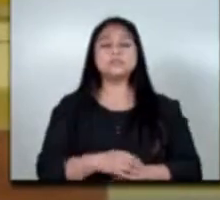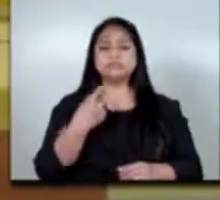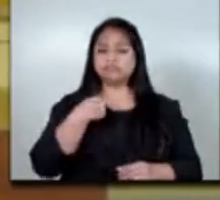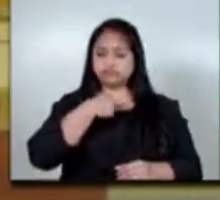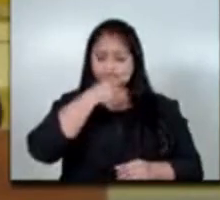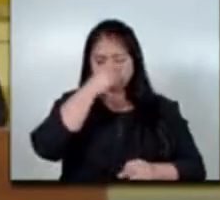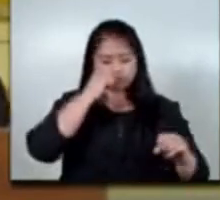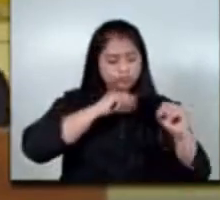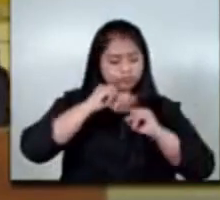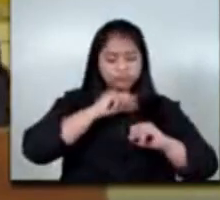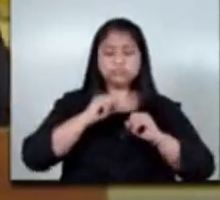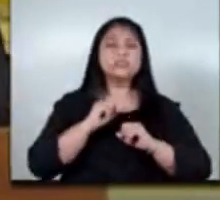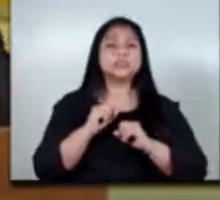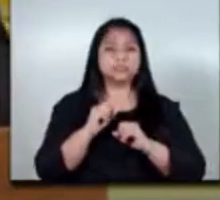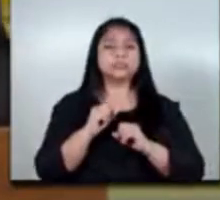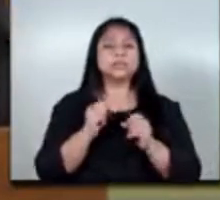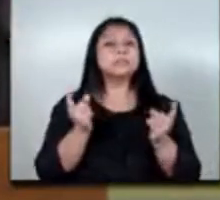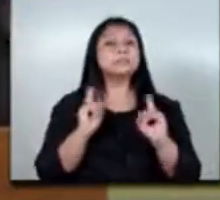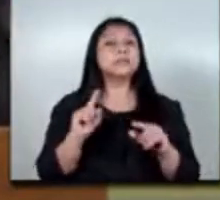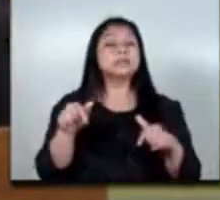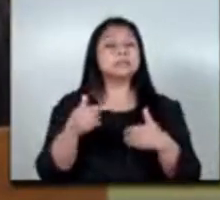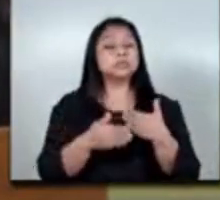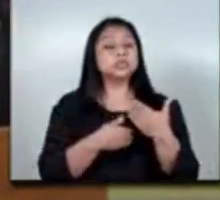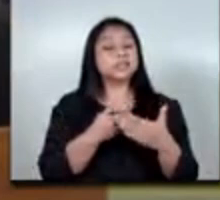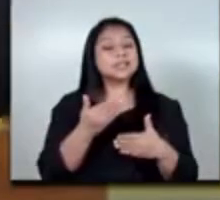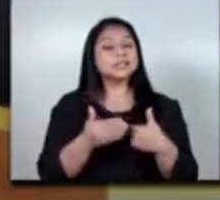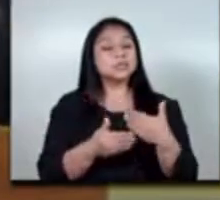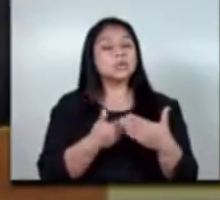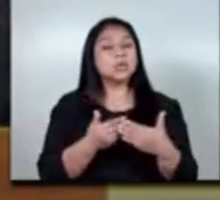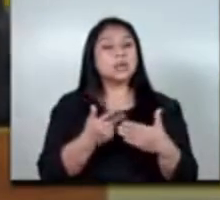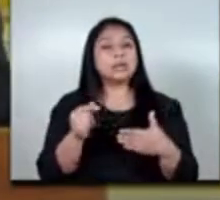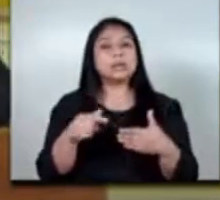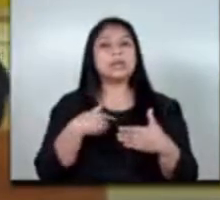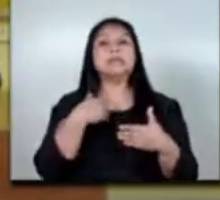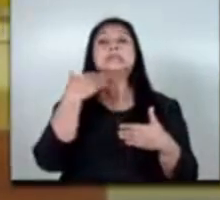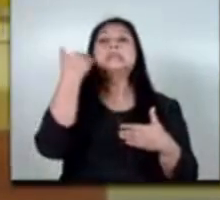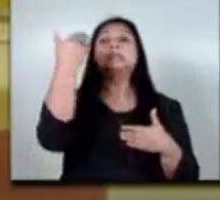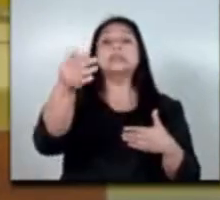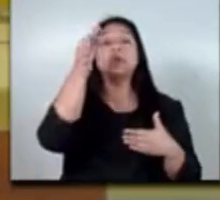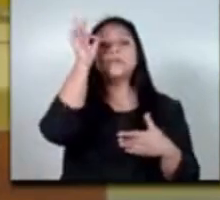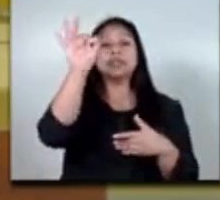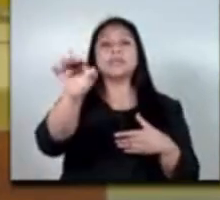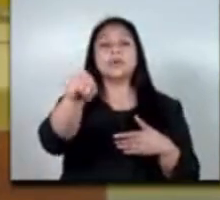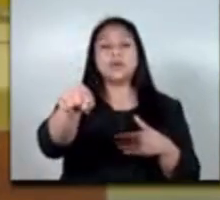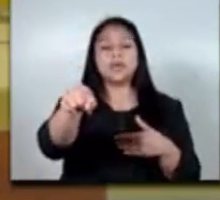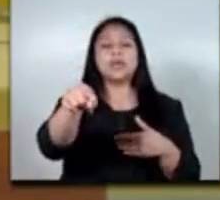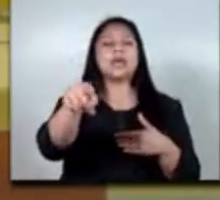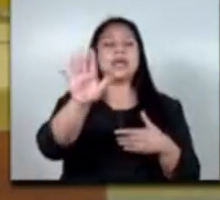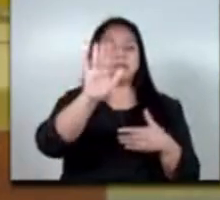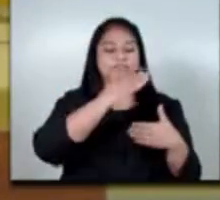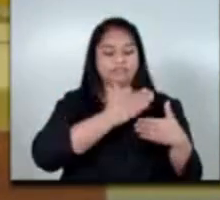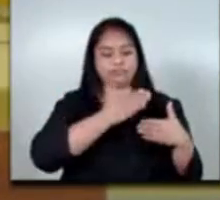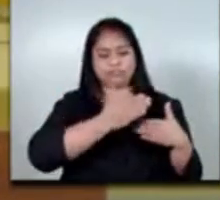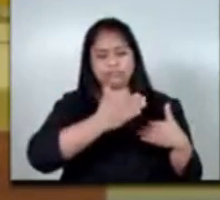fuertemente en eso pero mientras ese proceso mientras todo esto se da necesitamos la colaboración de los